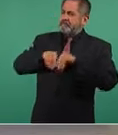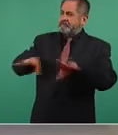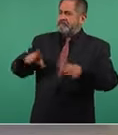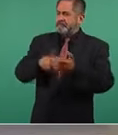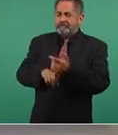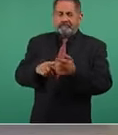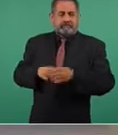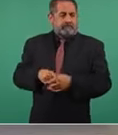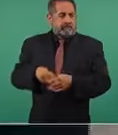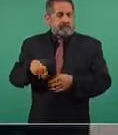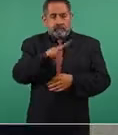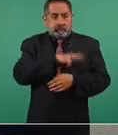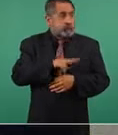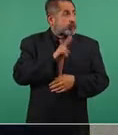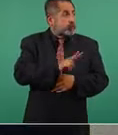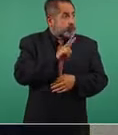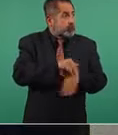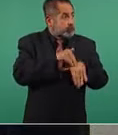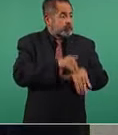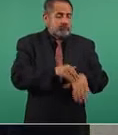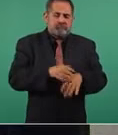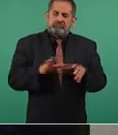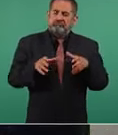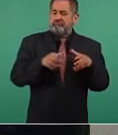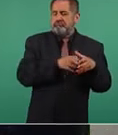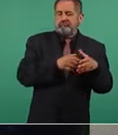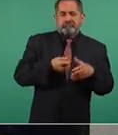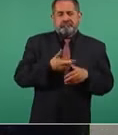el fanatismo de derecha,